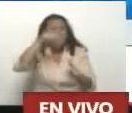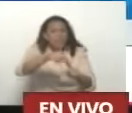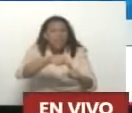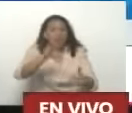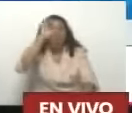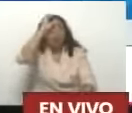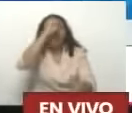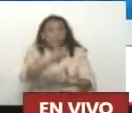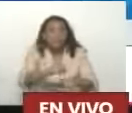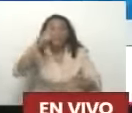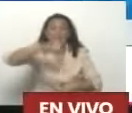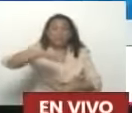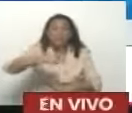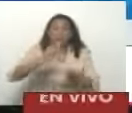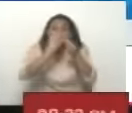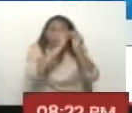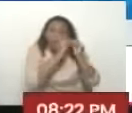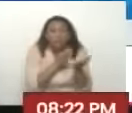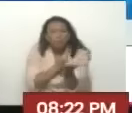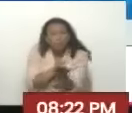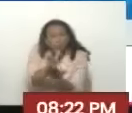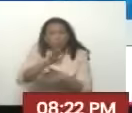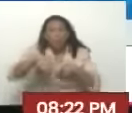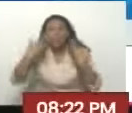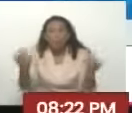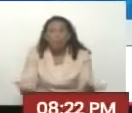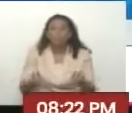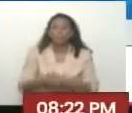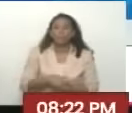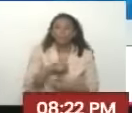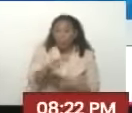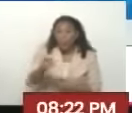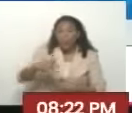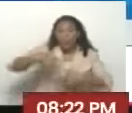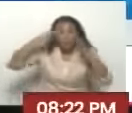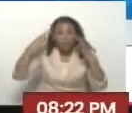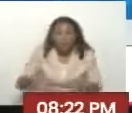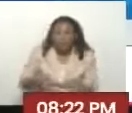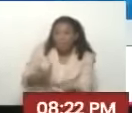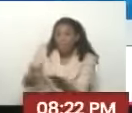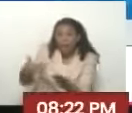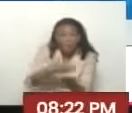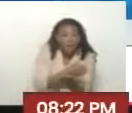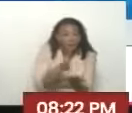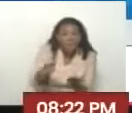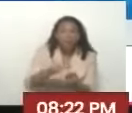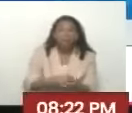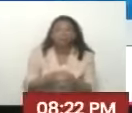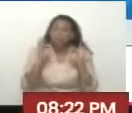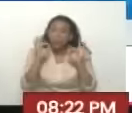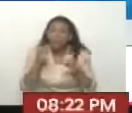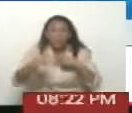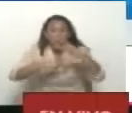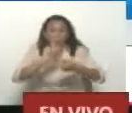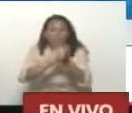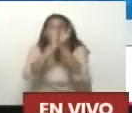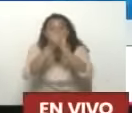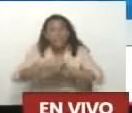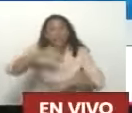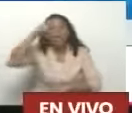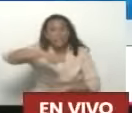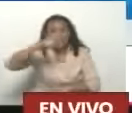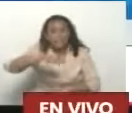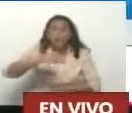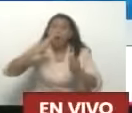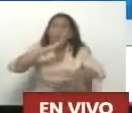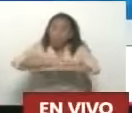objetivos Corregir el rumbo Hacia ellos Cuando estuviese Desviado Y finalmente Producir los cambios En